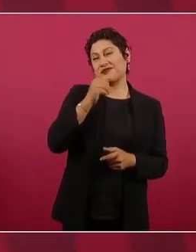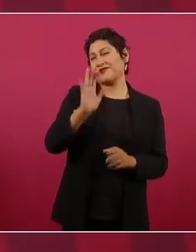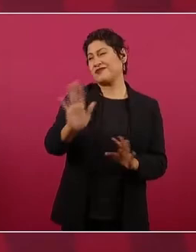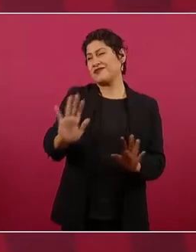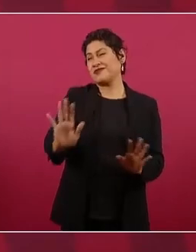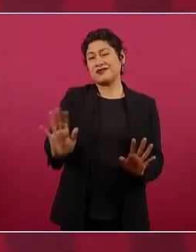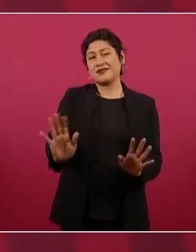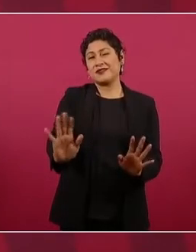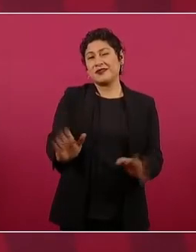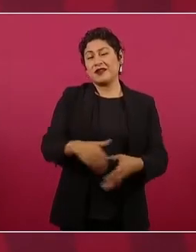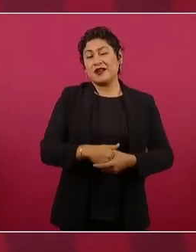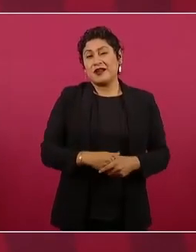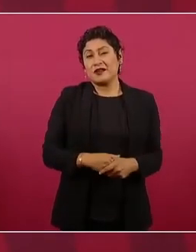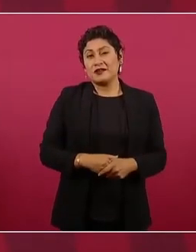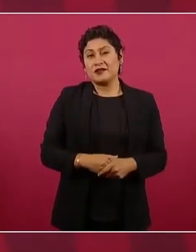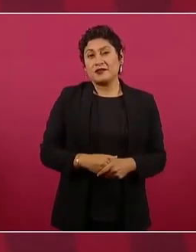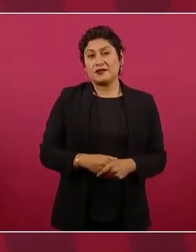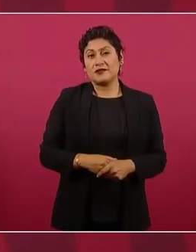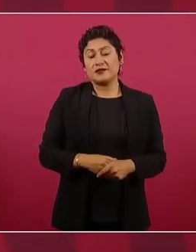no, no, no, no. Sí,